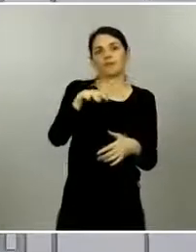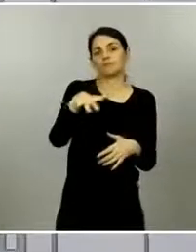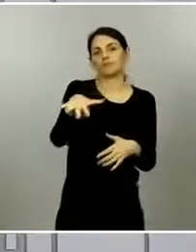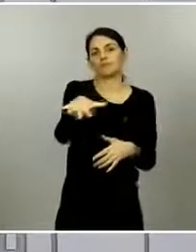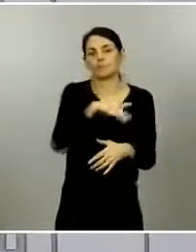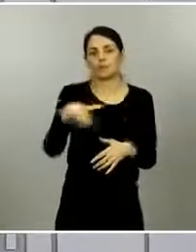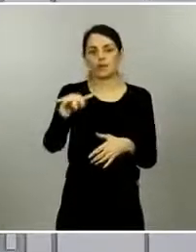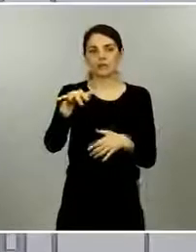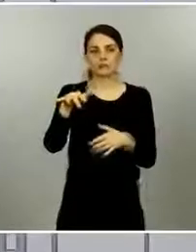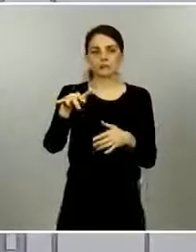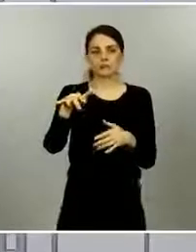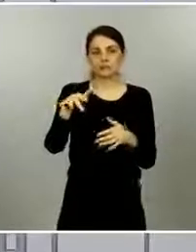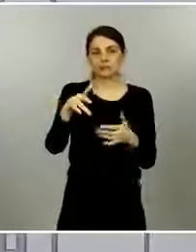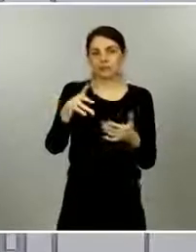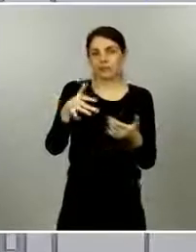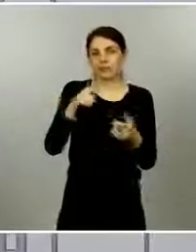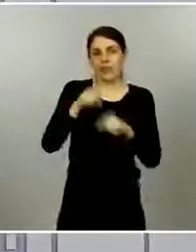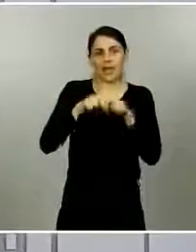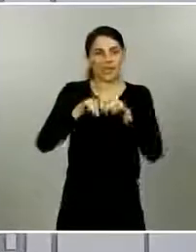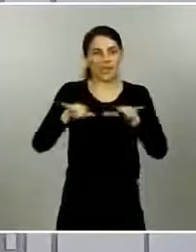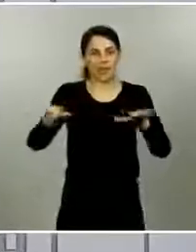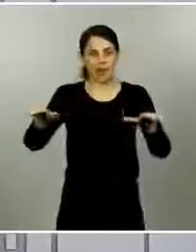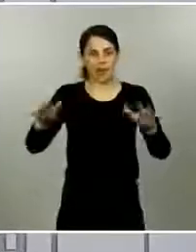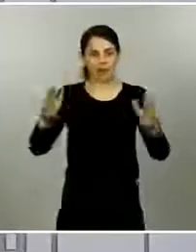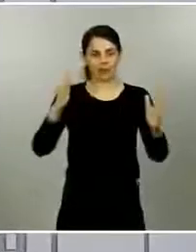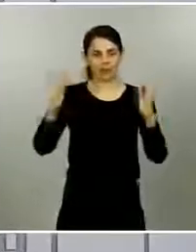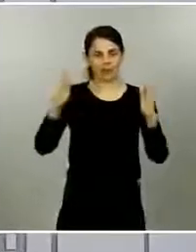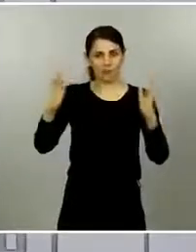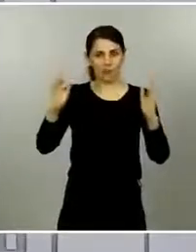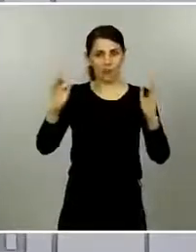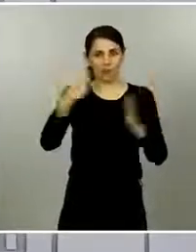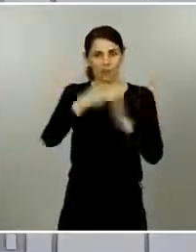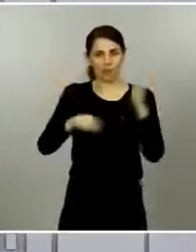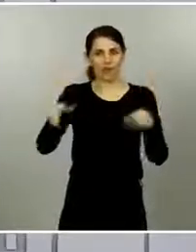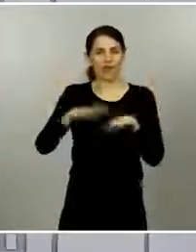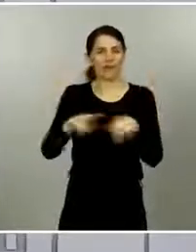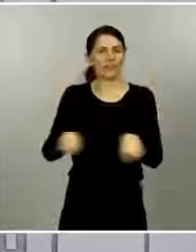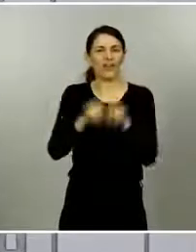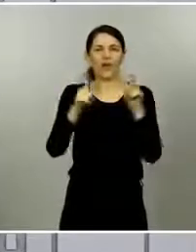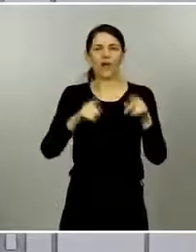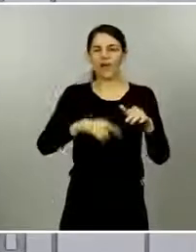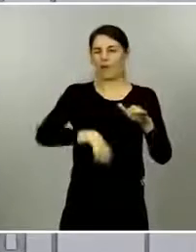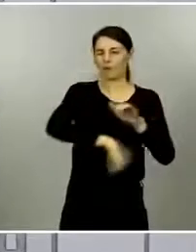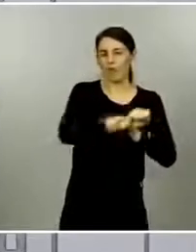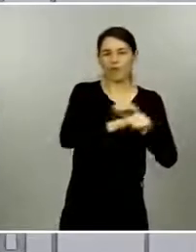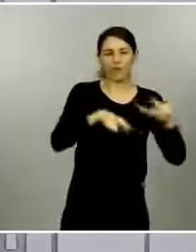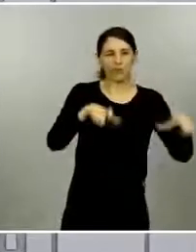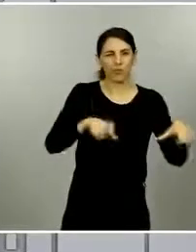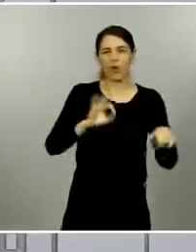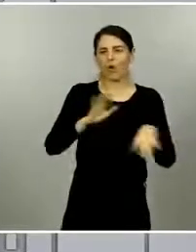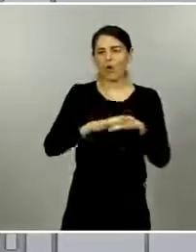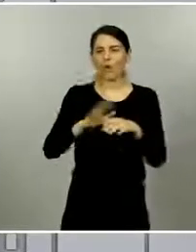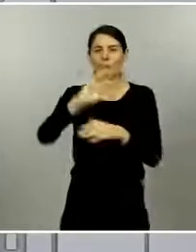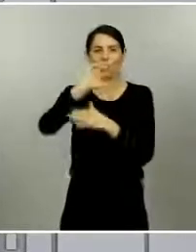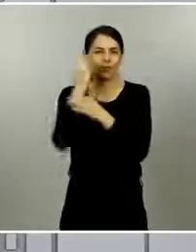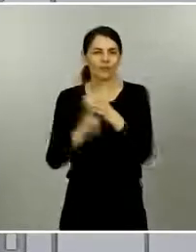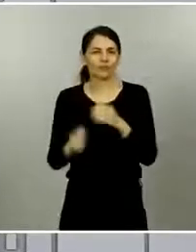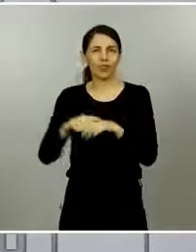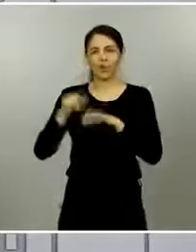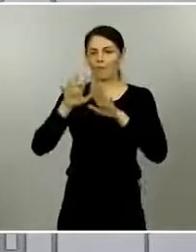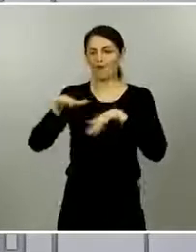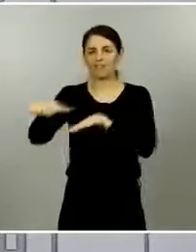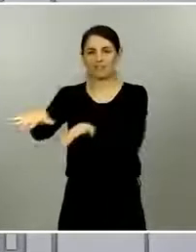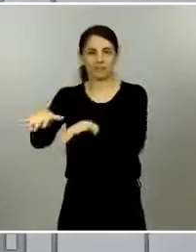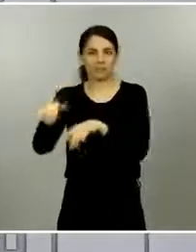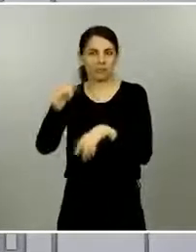contacto social sea una manifestación sea un partido de fútbol con miles de personas sea un partido de baloncesto van a suponer